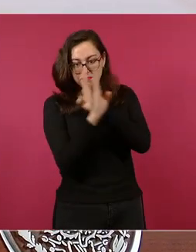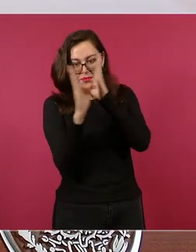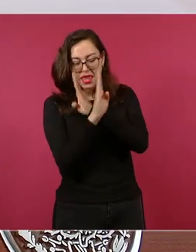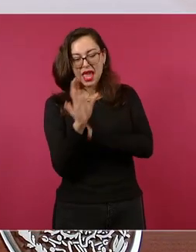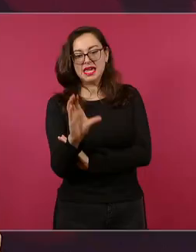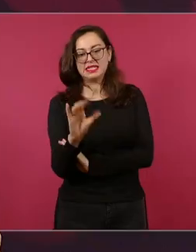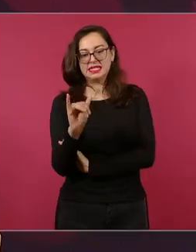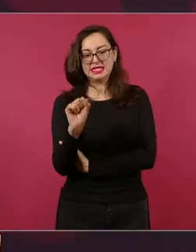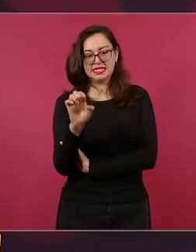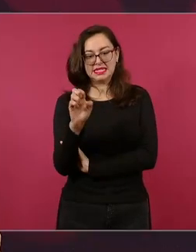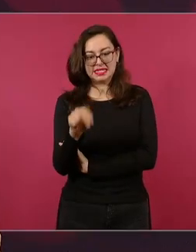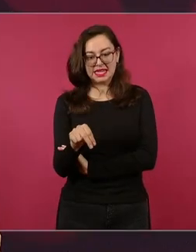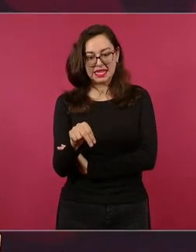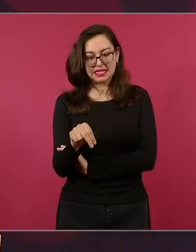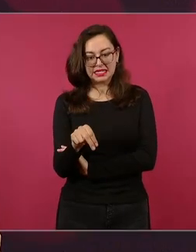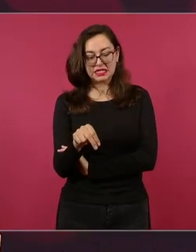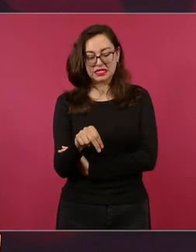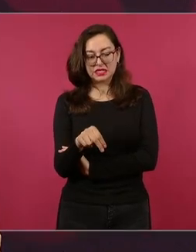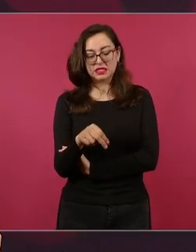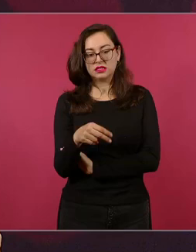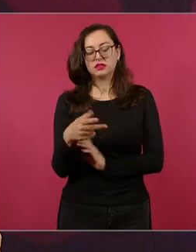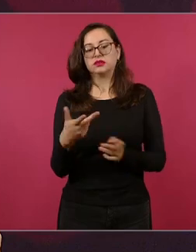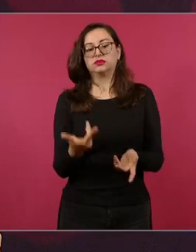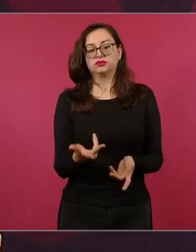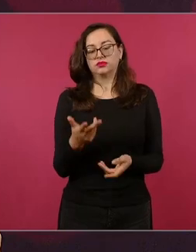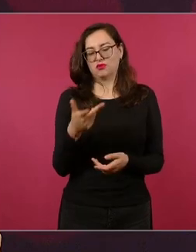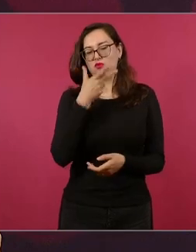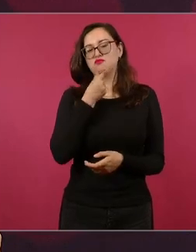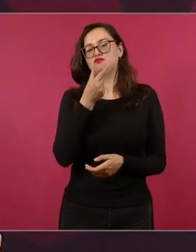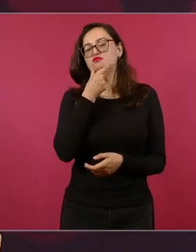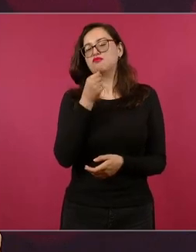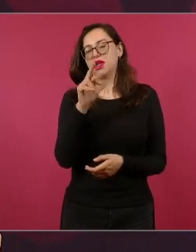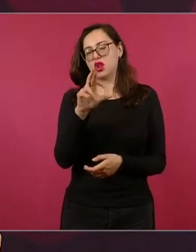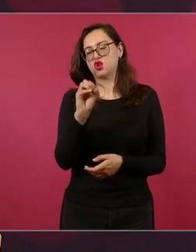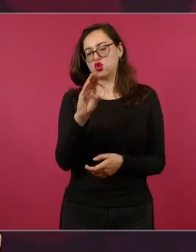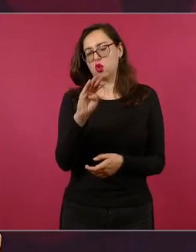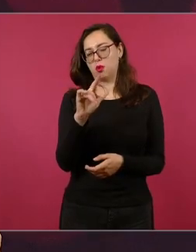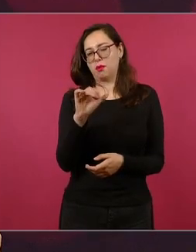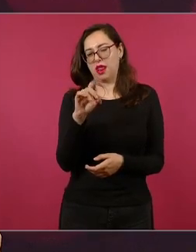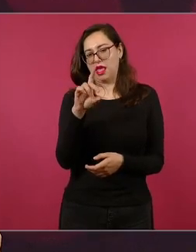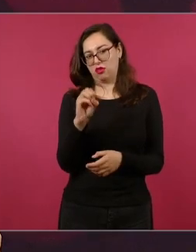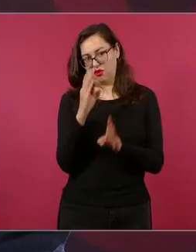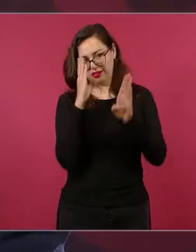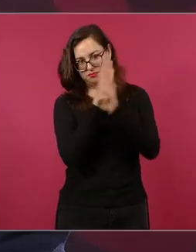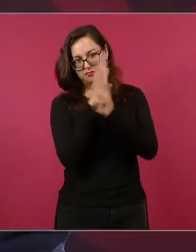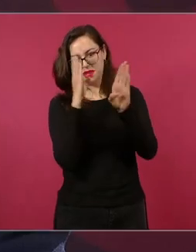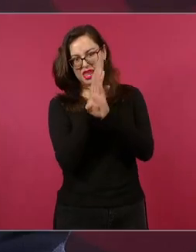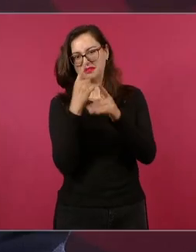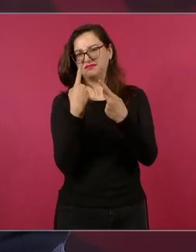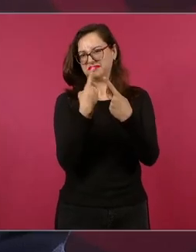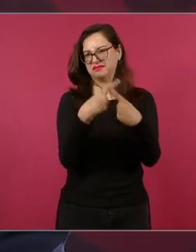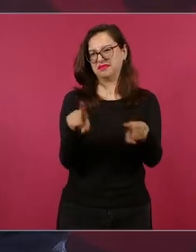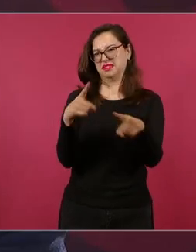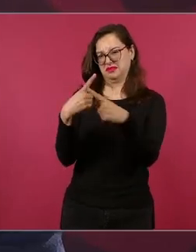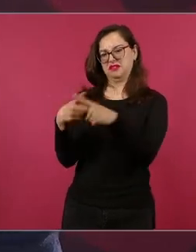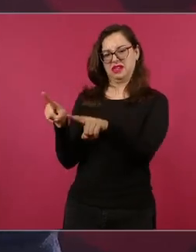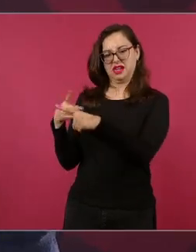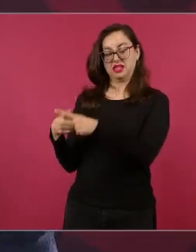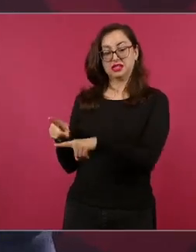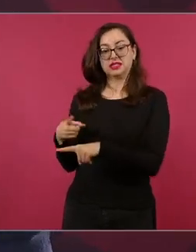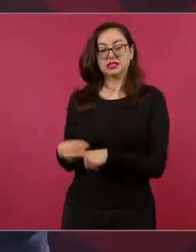el finado Wilfrido Robledo y otros y